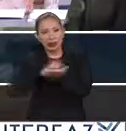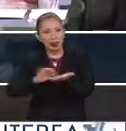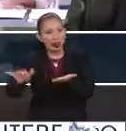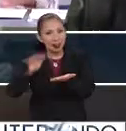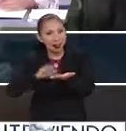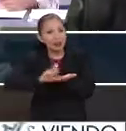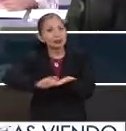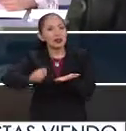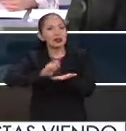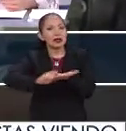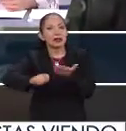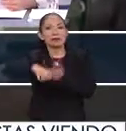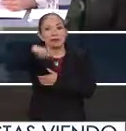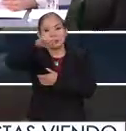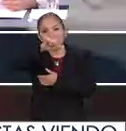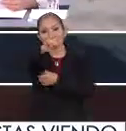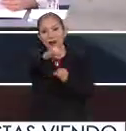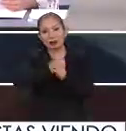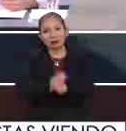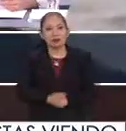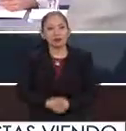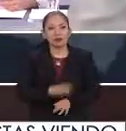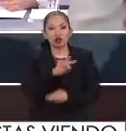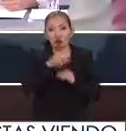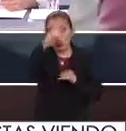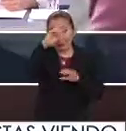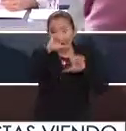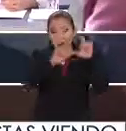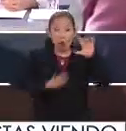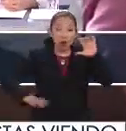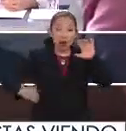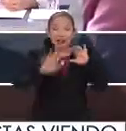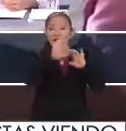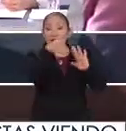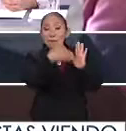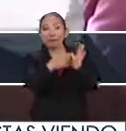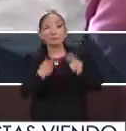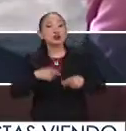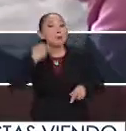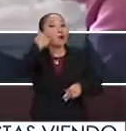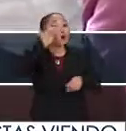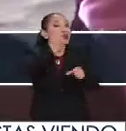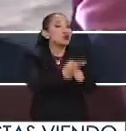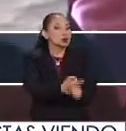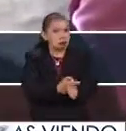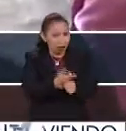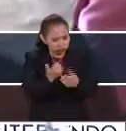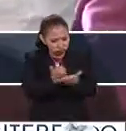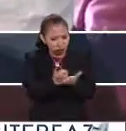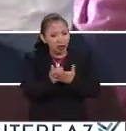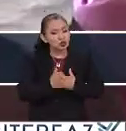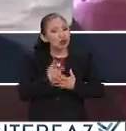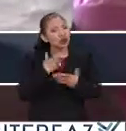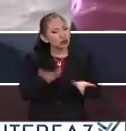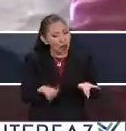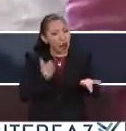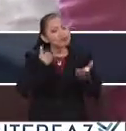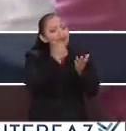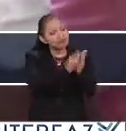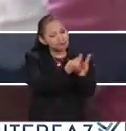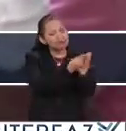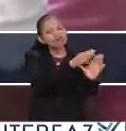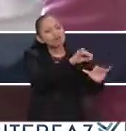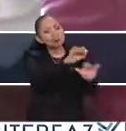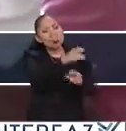ni escribir mayores de 16 años? Sí, bueno, decirles que en todo el país tenemos más de 50 mil voluntarios que nos ayudan a brindar servicios de alfabetización